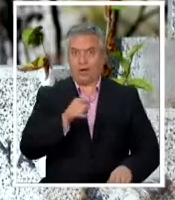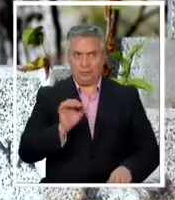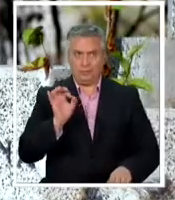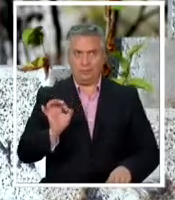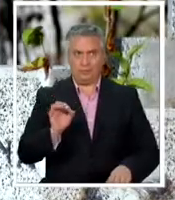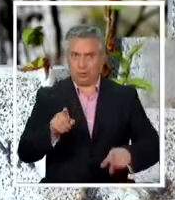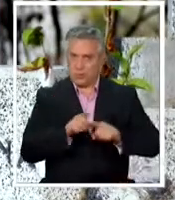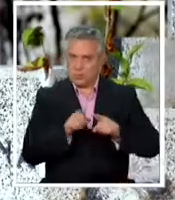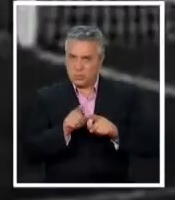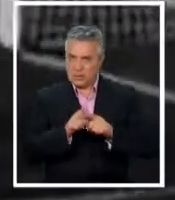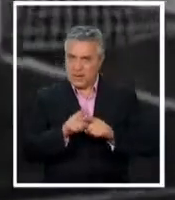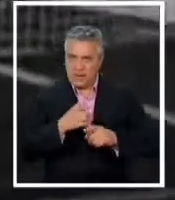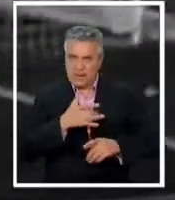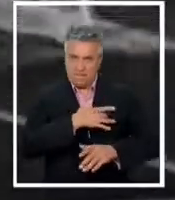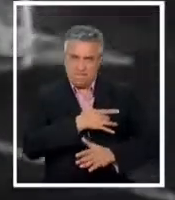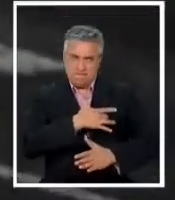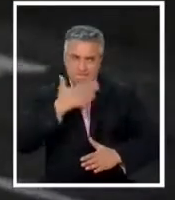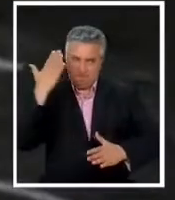aguerridos